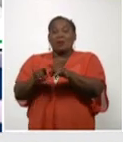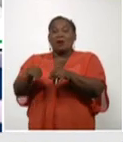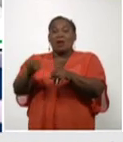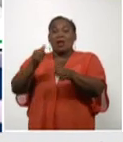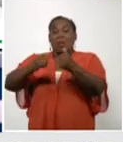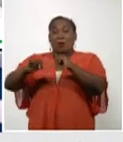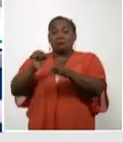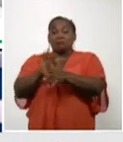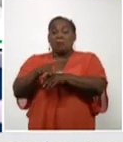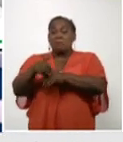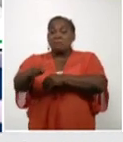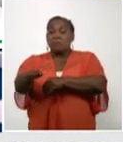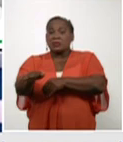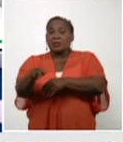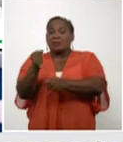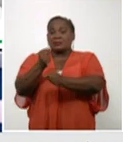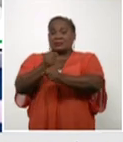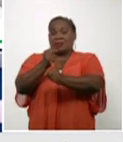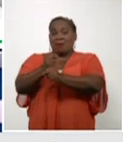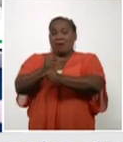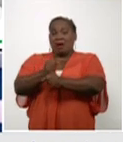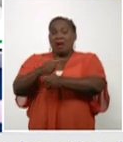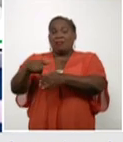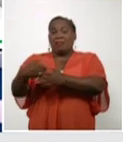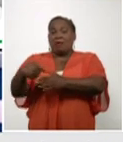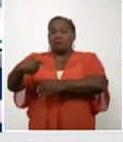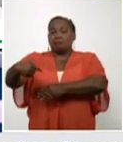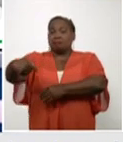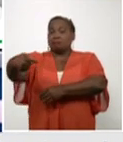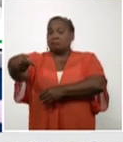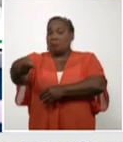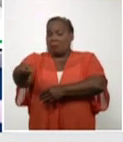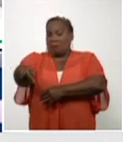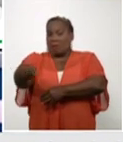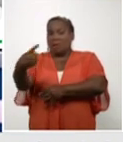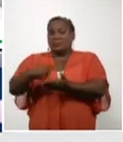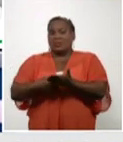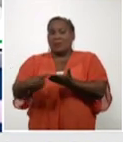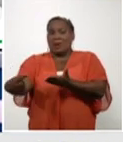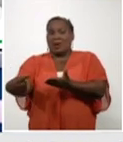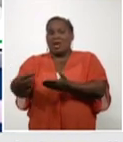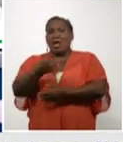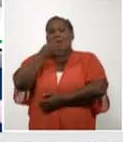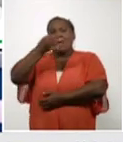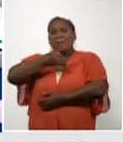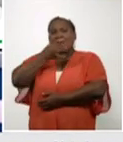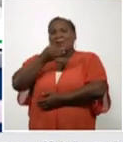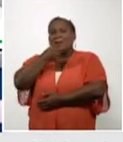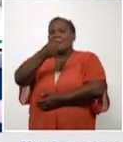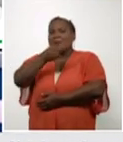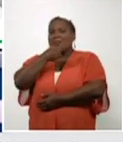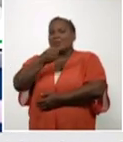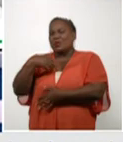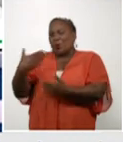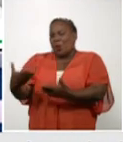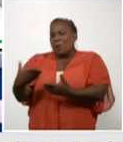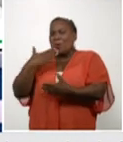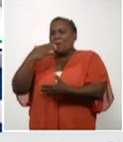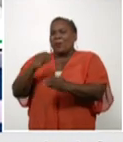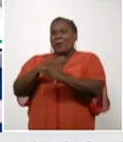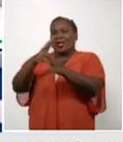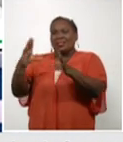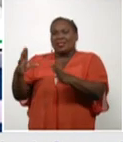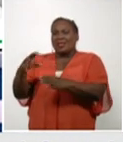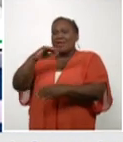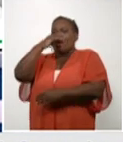de algunos días a procesar muestras a partir de esta semana. Cuéntanos, Miguel, muy buenos días para ti. Qué gusto saludarte,